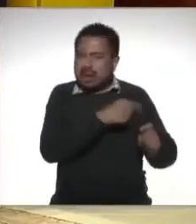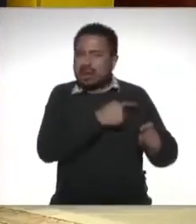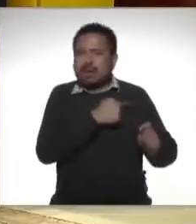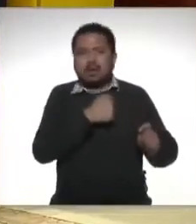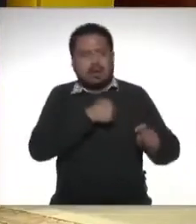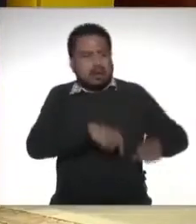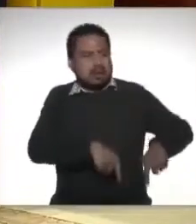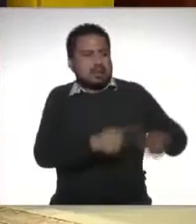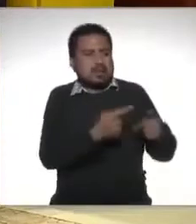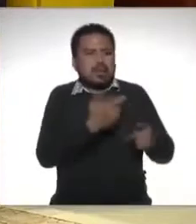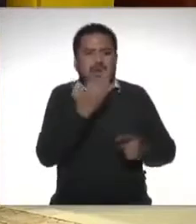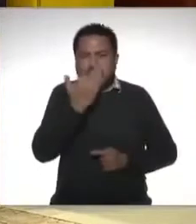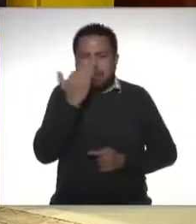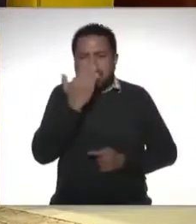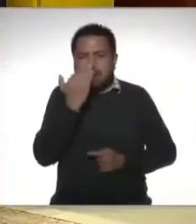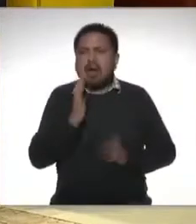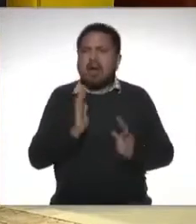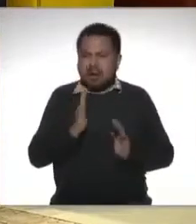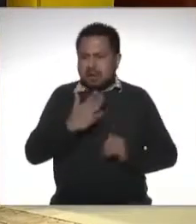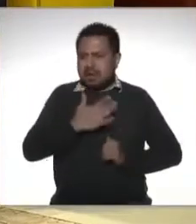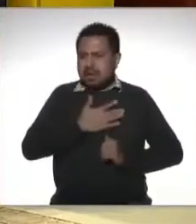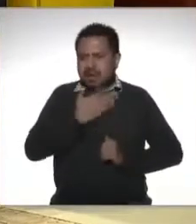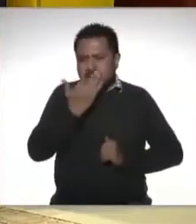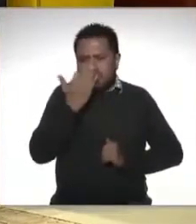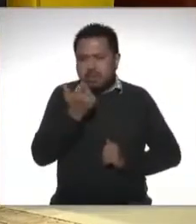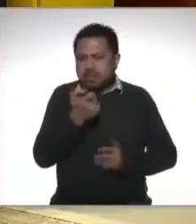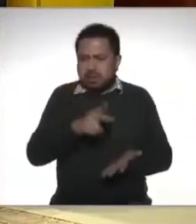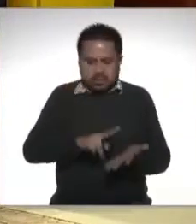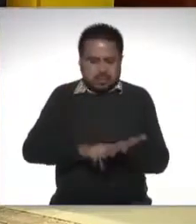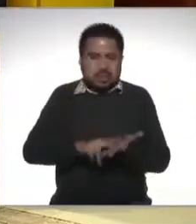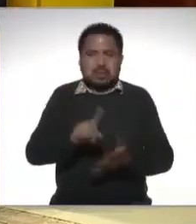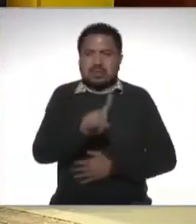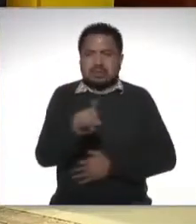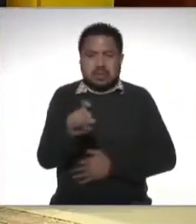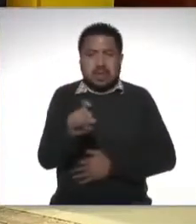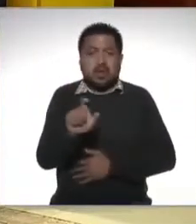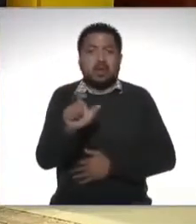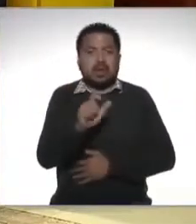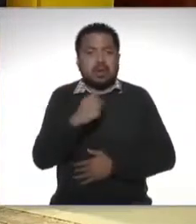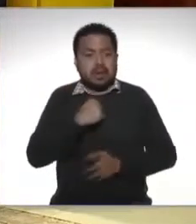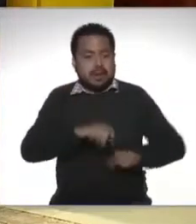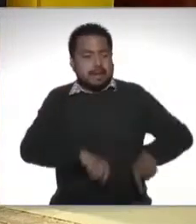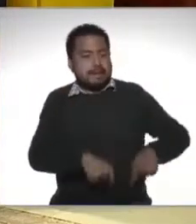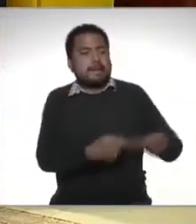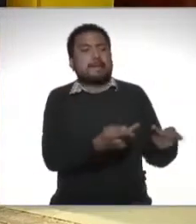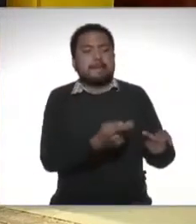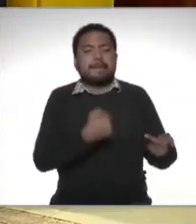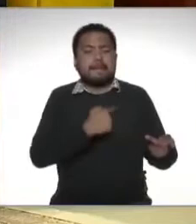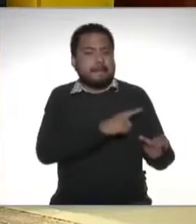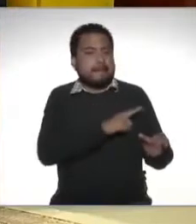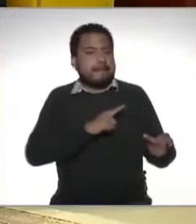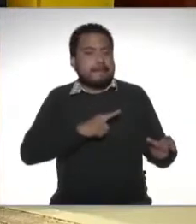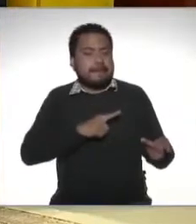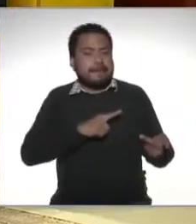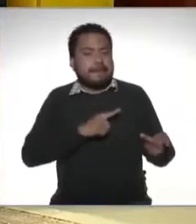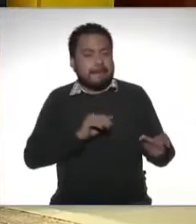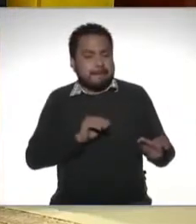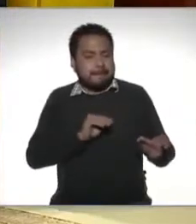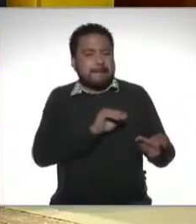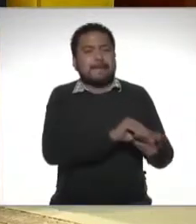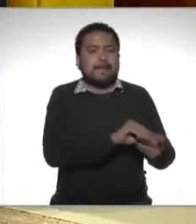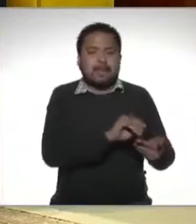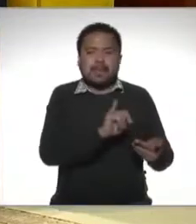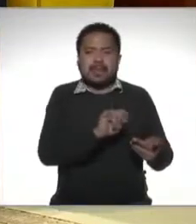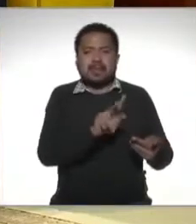vendo macetas y entonces digo bueno mi maceta vale 100 pesos pero cuando yo la venda le tengo que trasladar